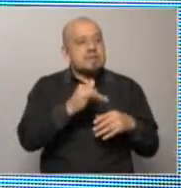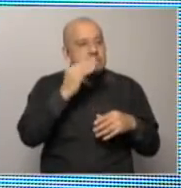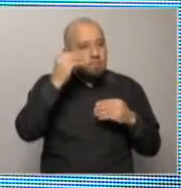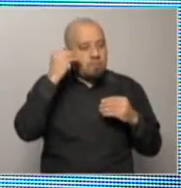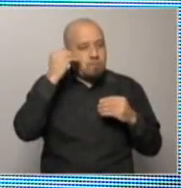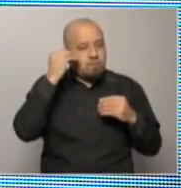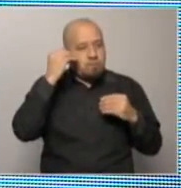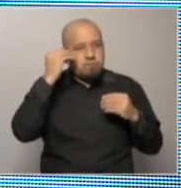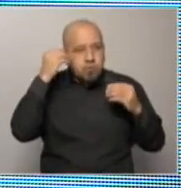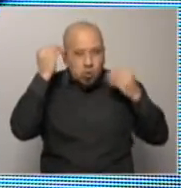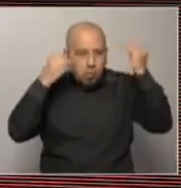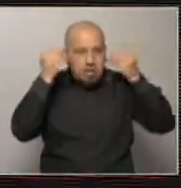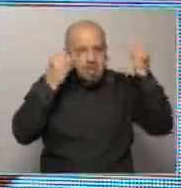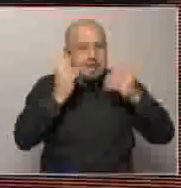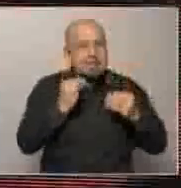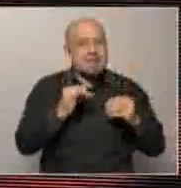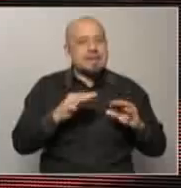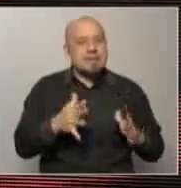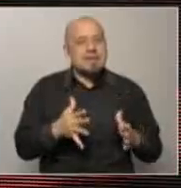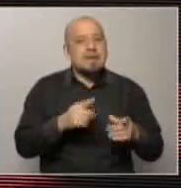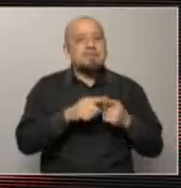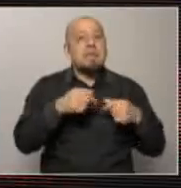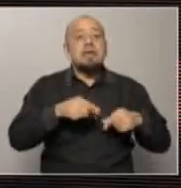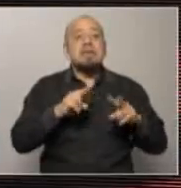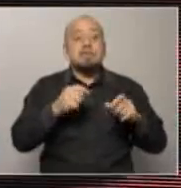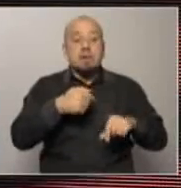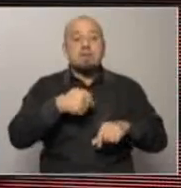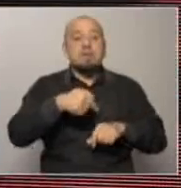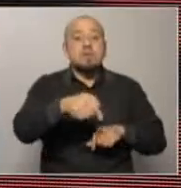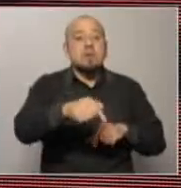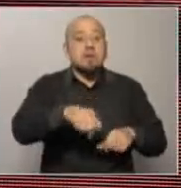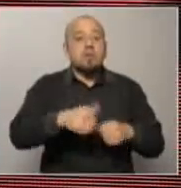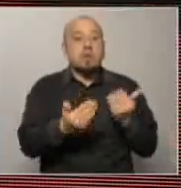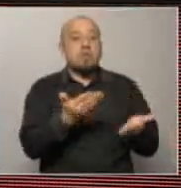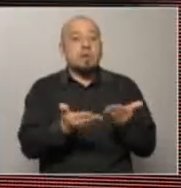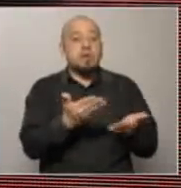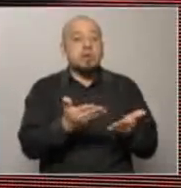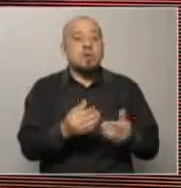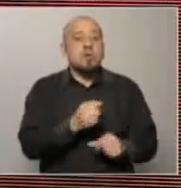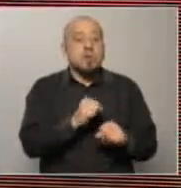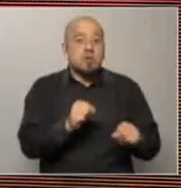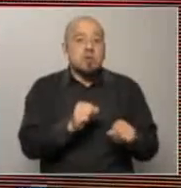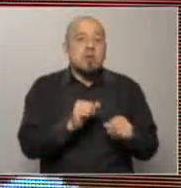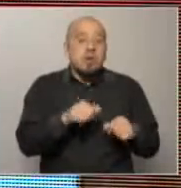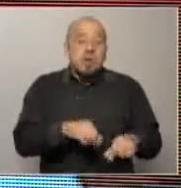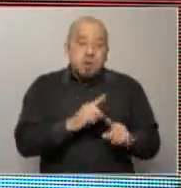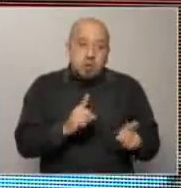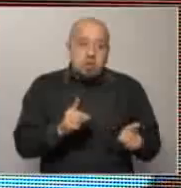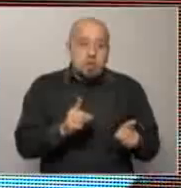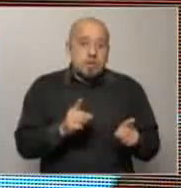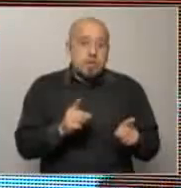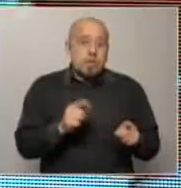quiero contar la pregunta es la trayectoria acá una comparación que puede resultar traer a los perros pero creo que no lo es